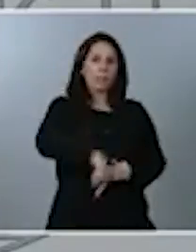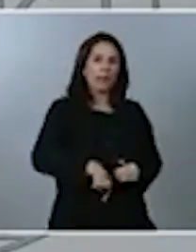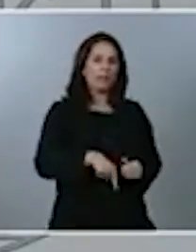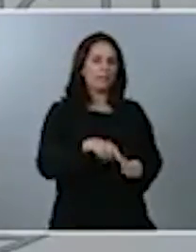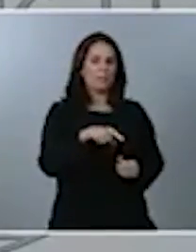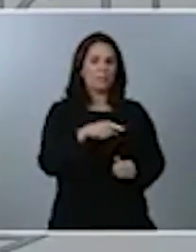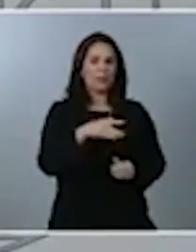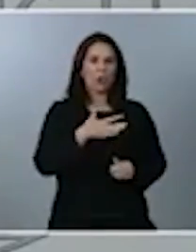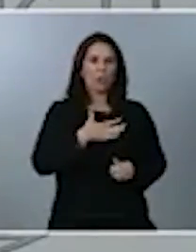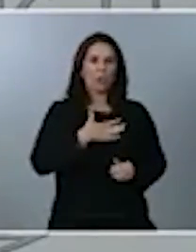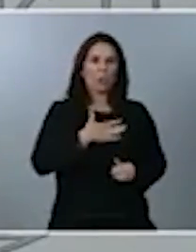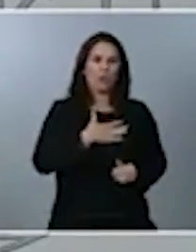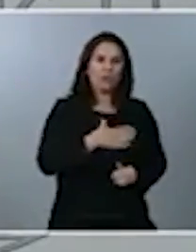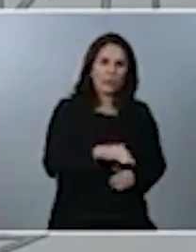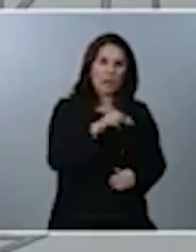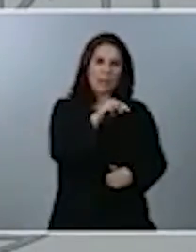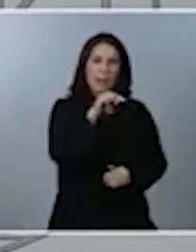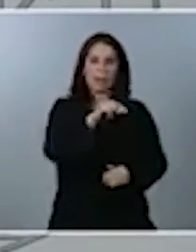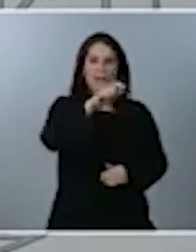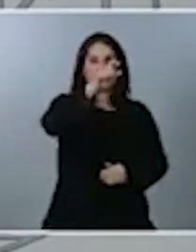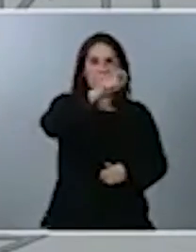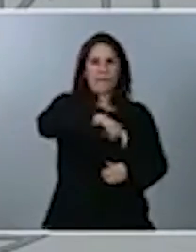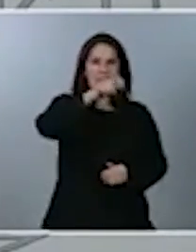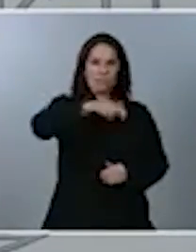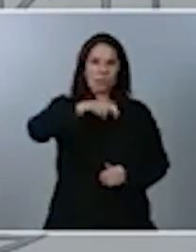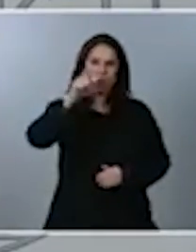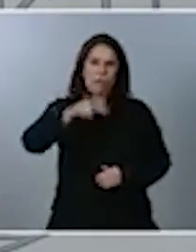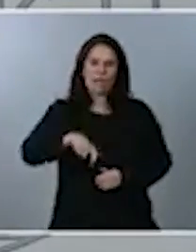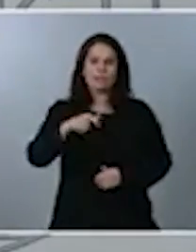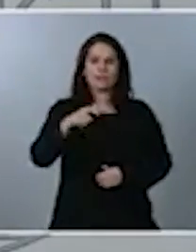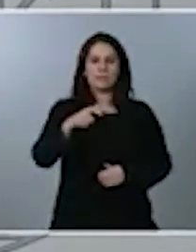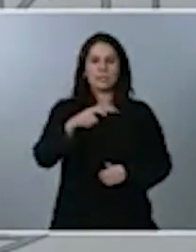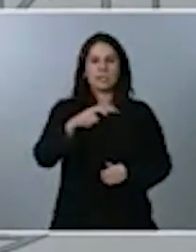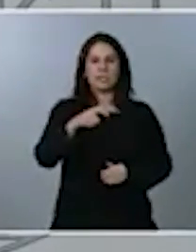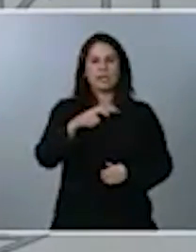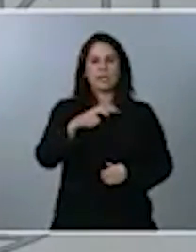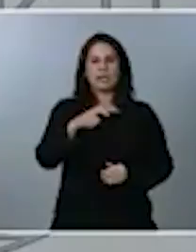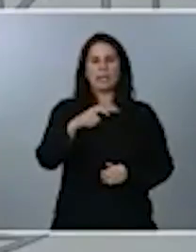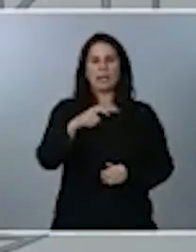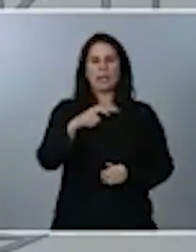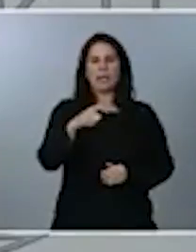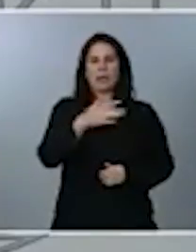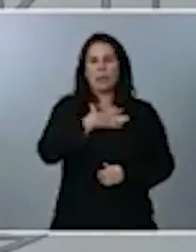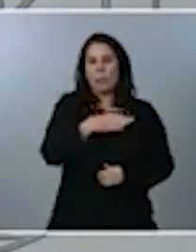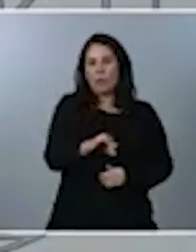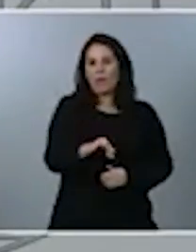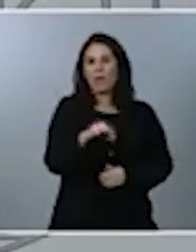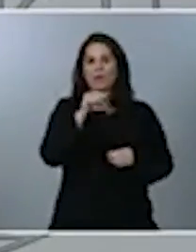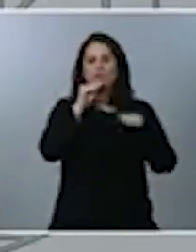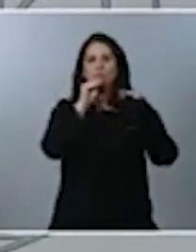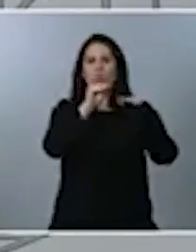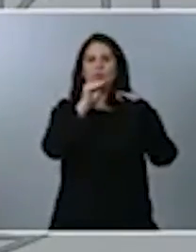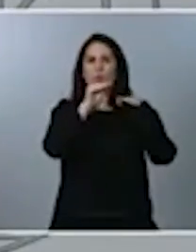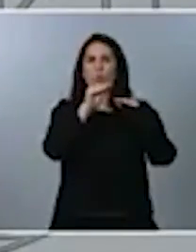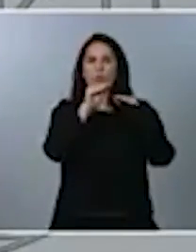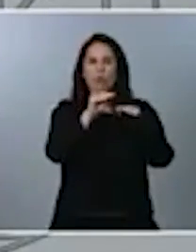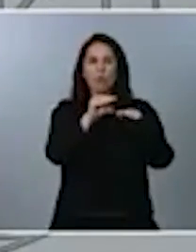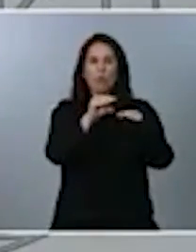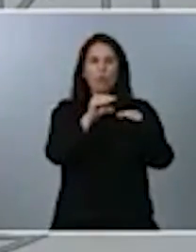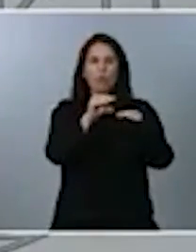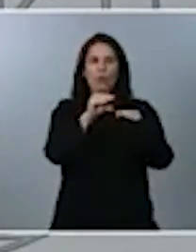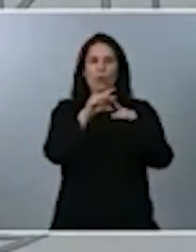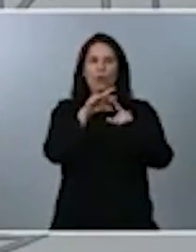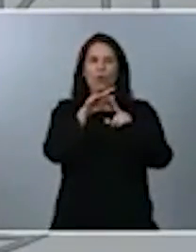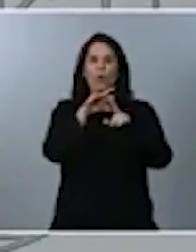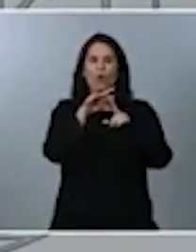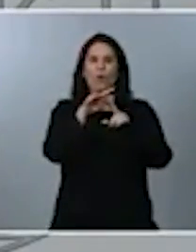de que personas que no han tenido o no han nacido en una familia que aportaba o que daba posibilidades para